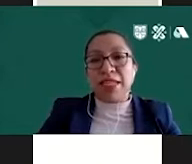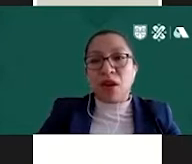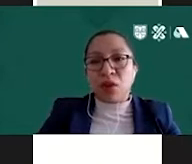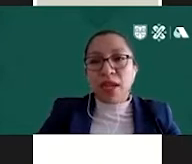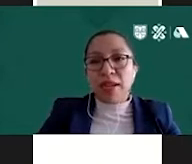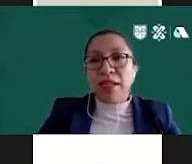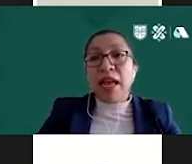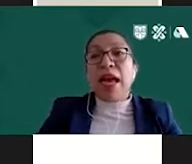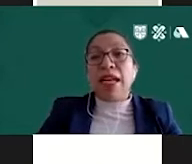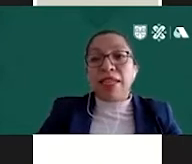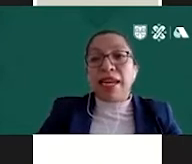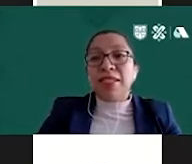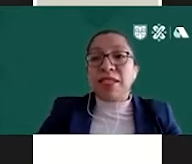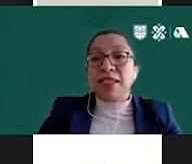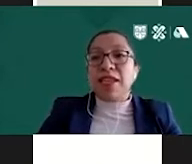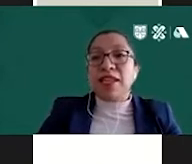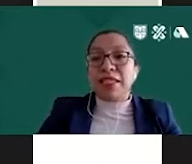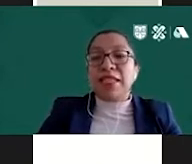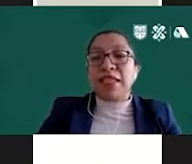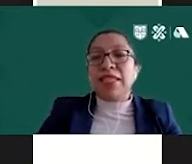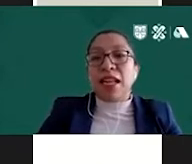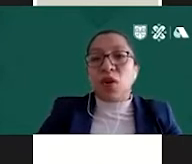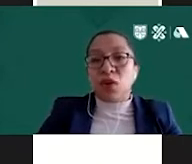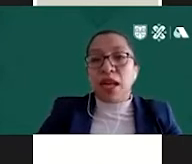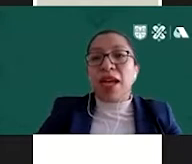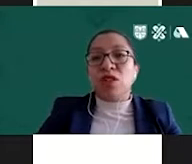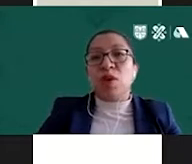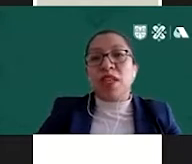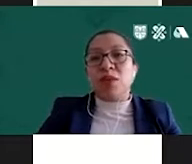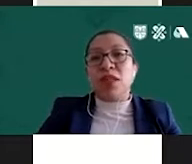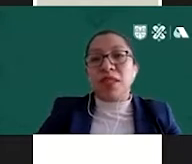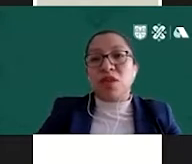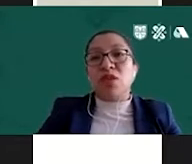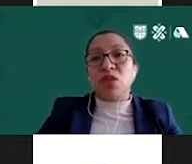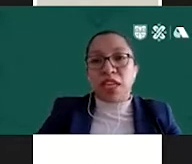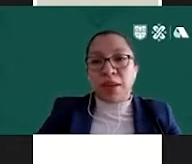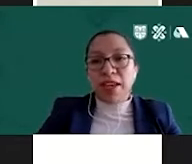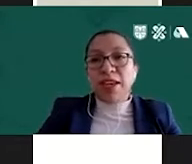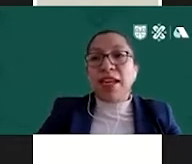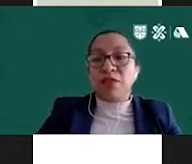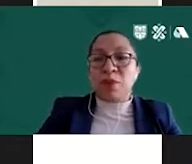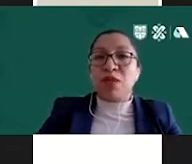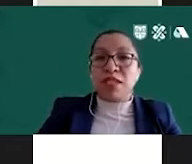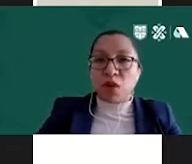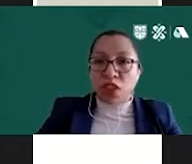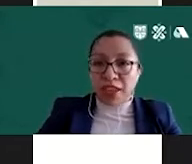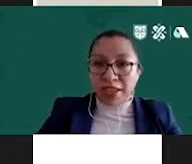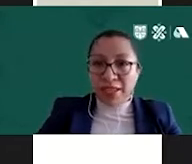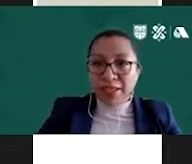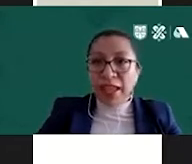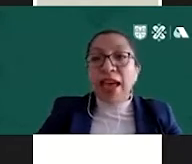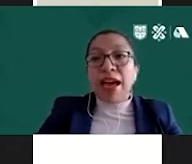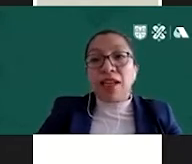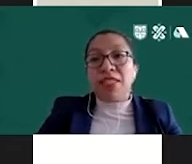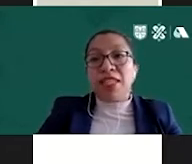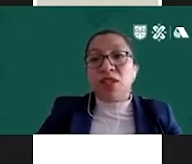materiales de la Junta. Alinear las estrategias de la Junta a los objetivos de desarrollo sostenible, las famosas ODS,